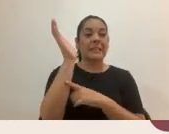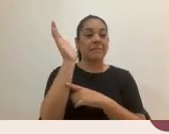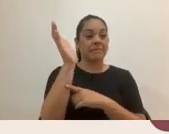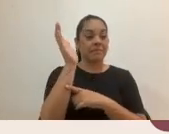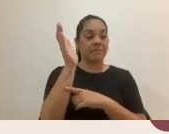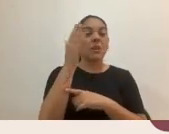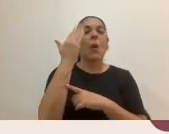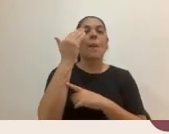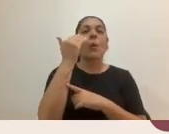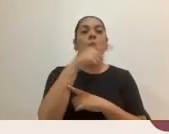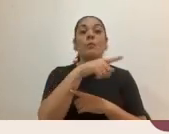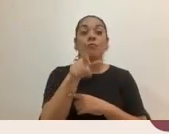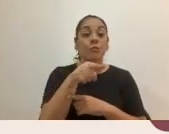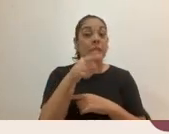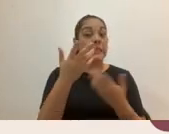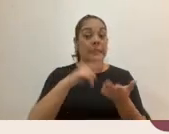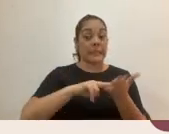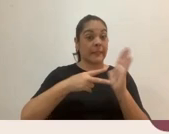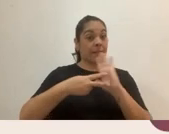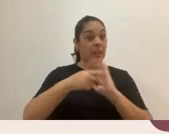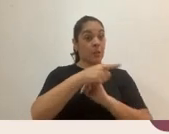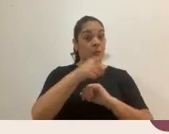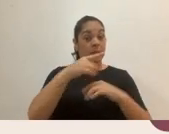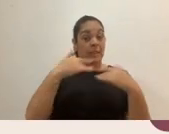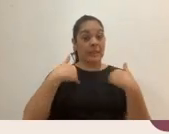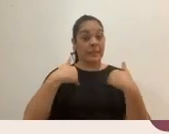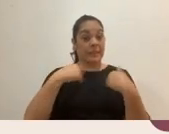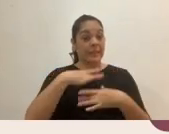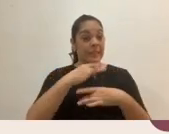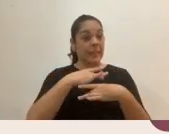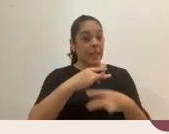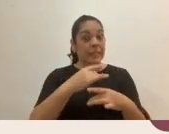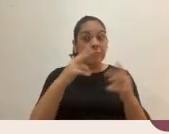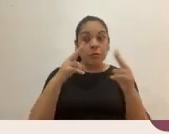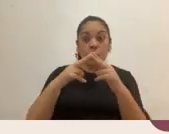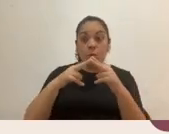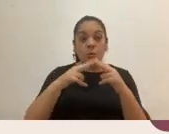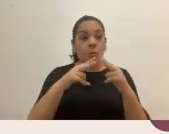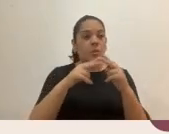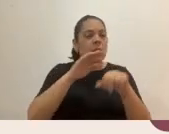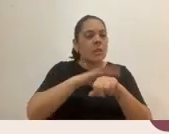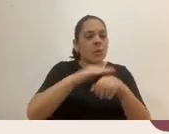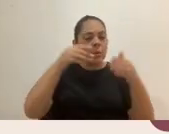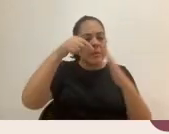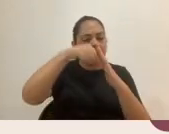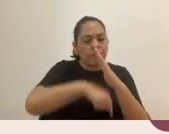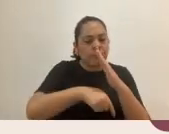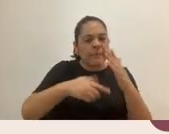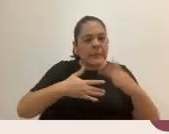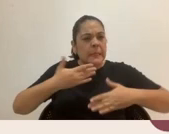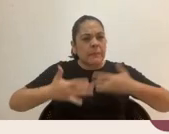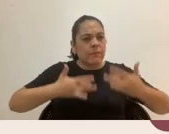refleja es el interés también por conocer y por sensibilizarse en cuanto a esta temática. Entonces,